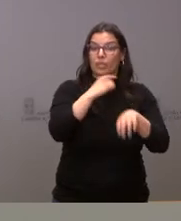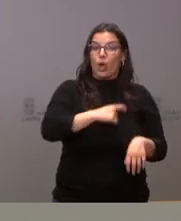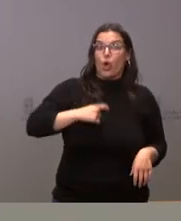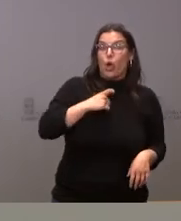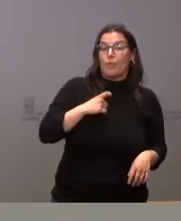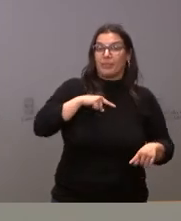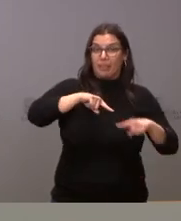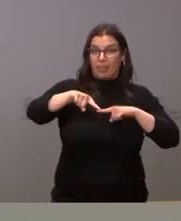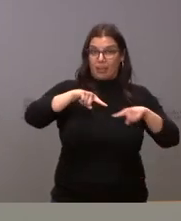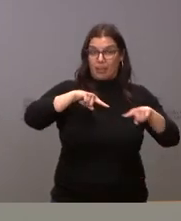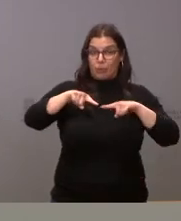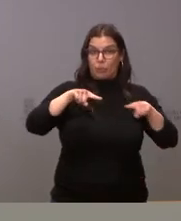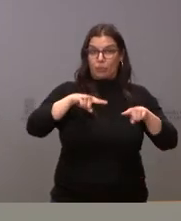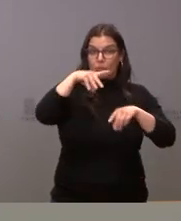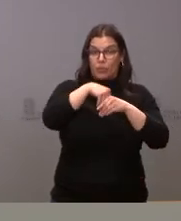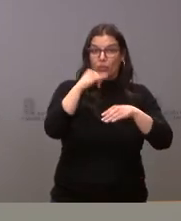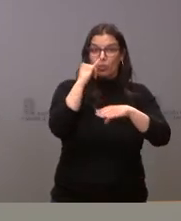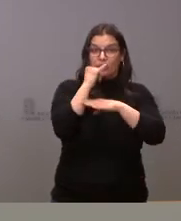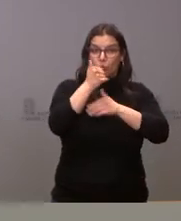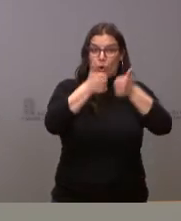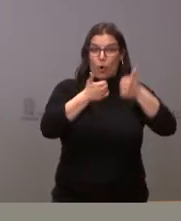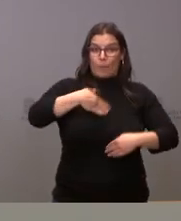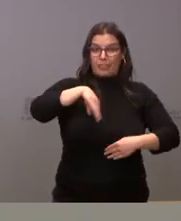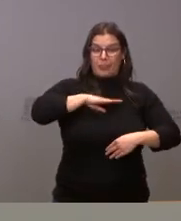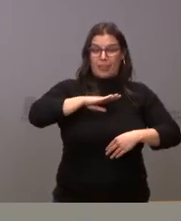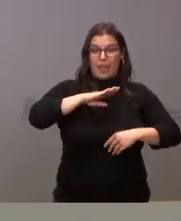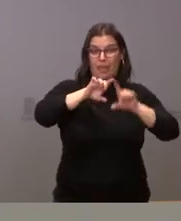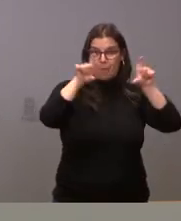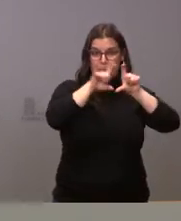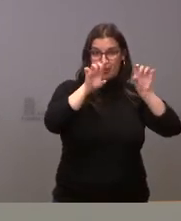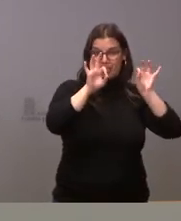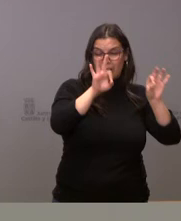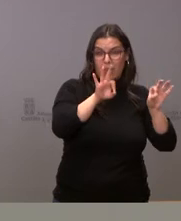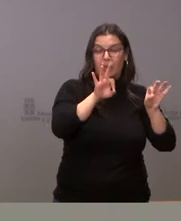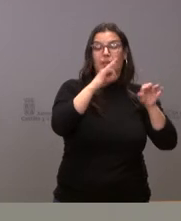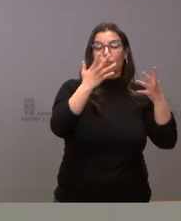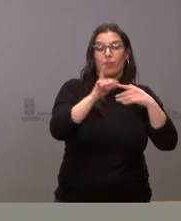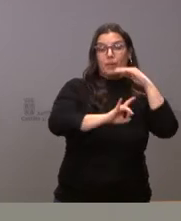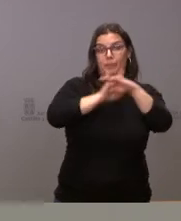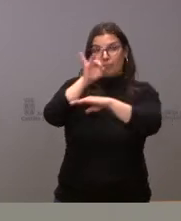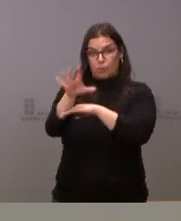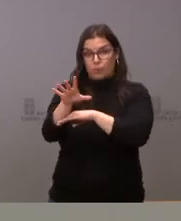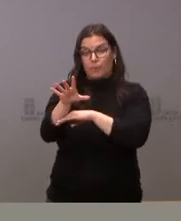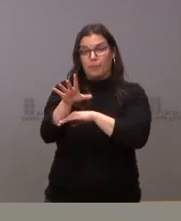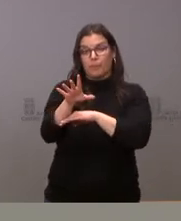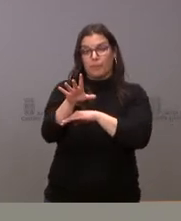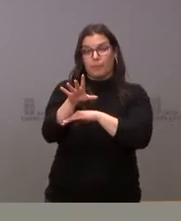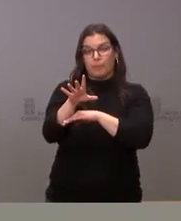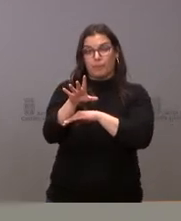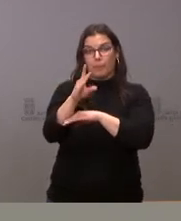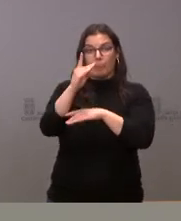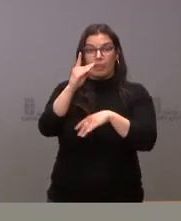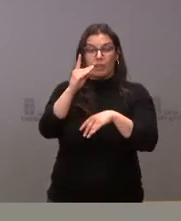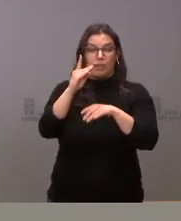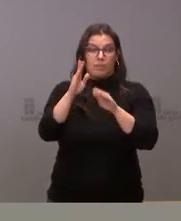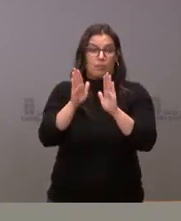Ejecutivo del Instituto de Competitividad Empresarial. Por un lado, la remisión al DOE, a